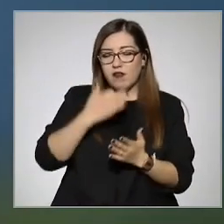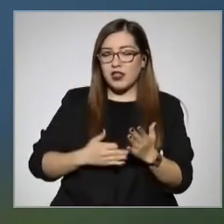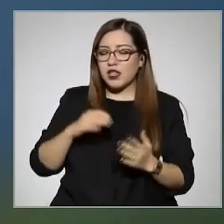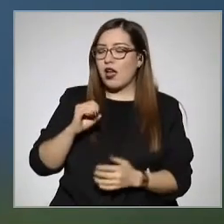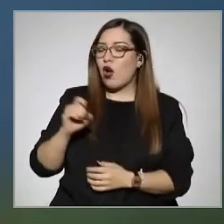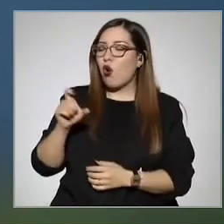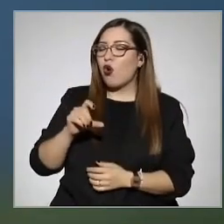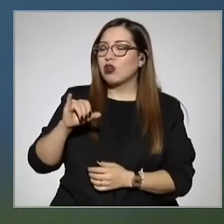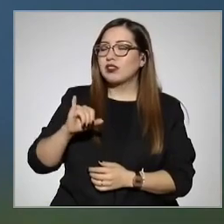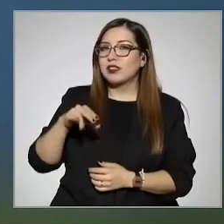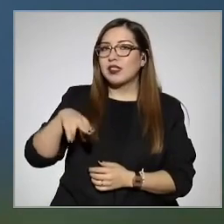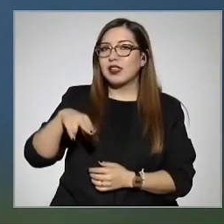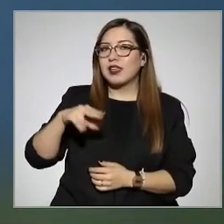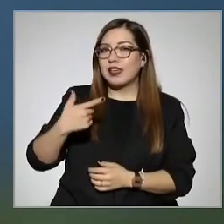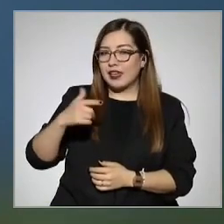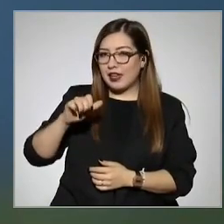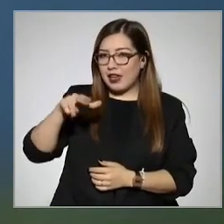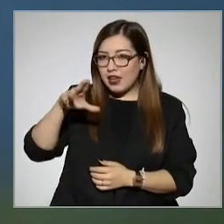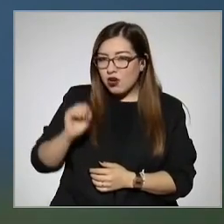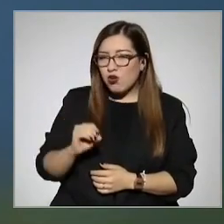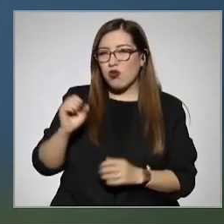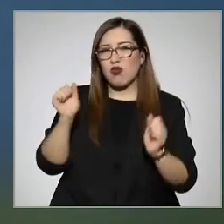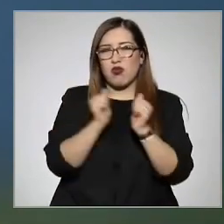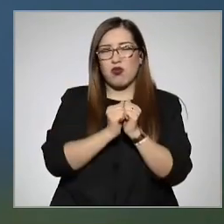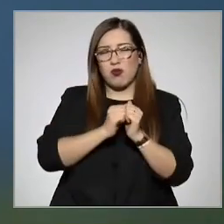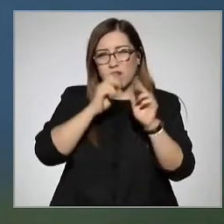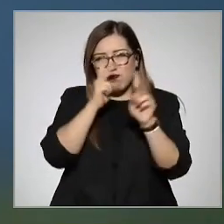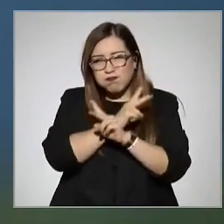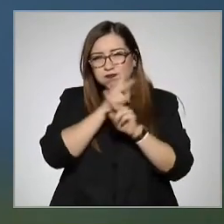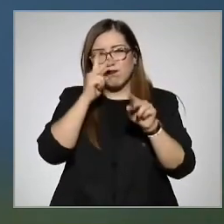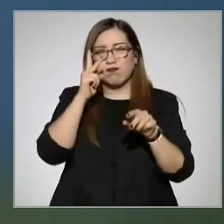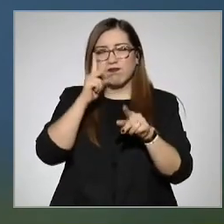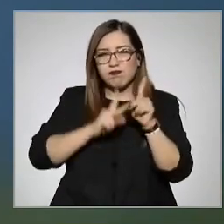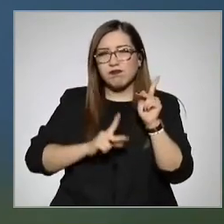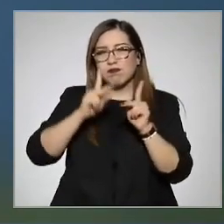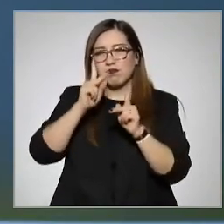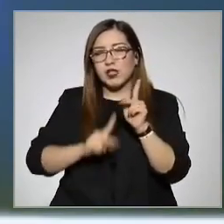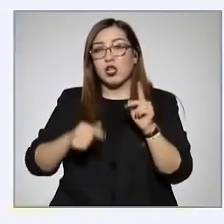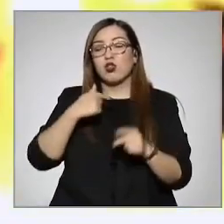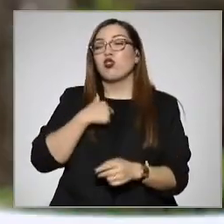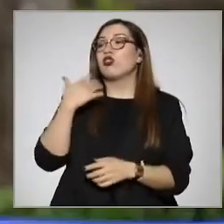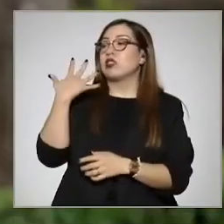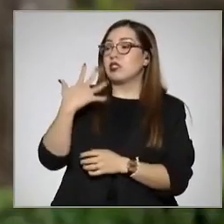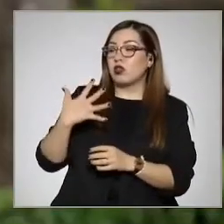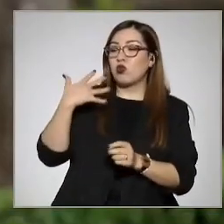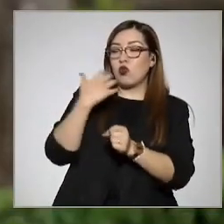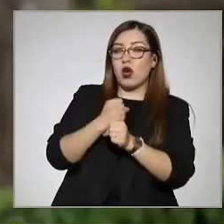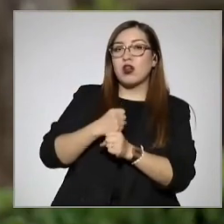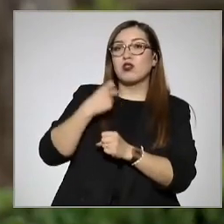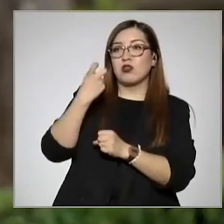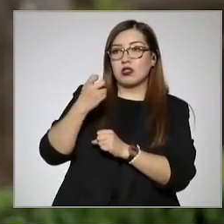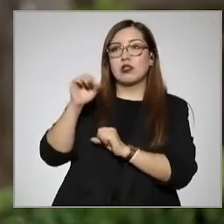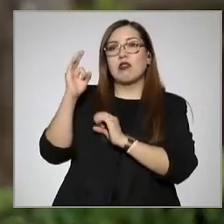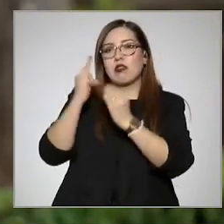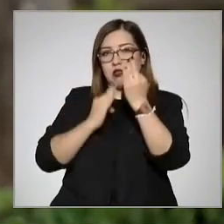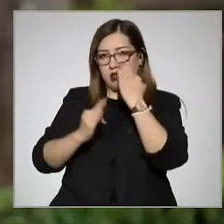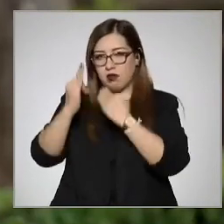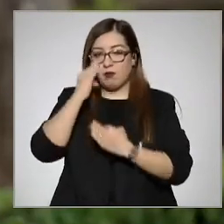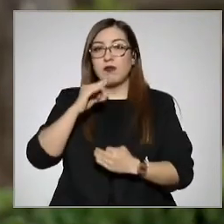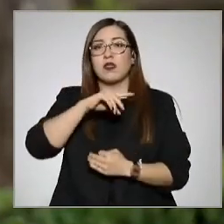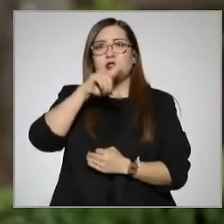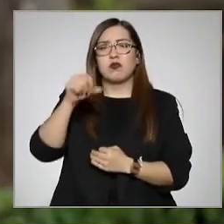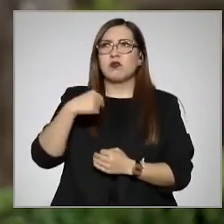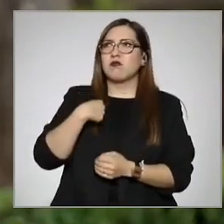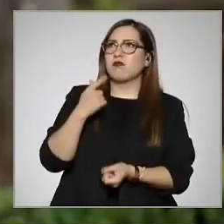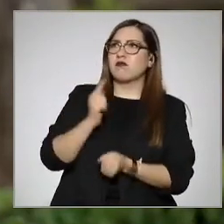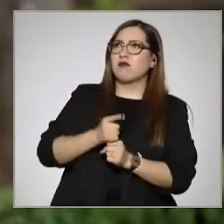eventos asmáticos. Yo estuve aproximadamente con 5 años con este tratamiento. Aquí en la Escuela Nacional de Medicina de Meopatía encuentro